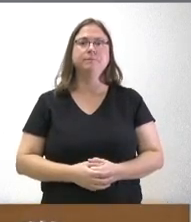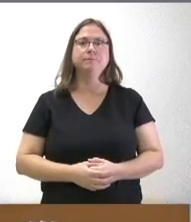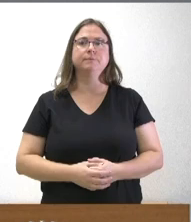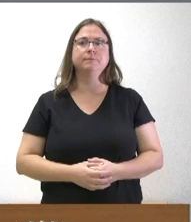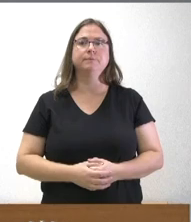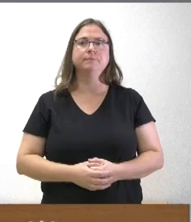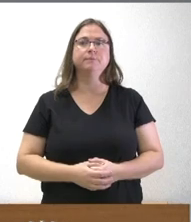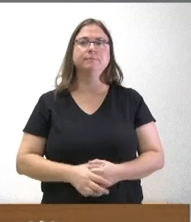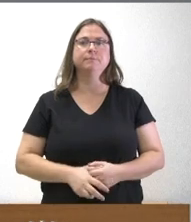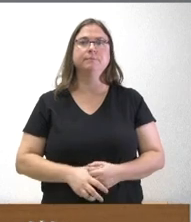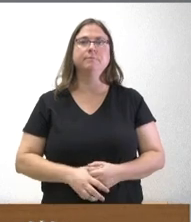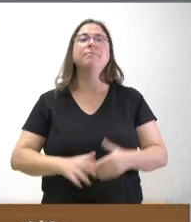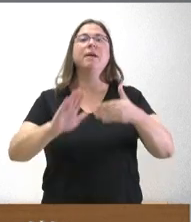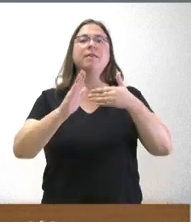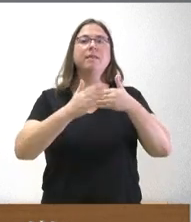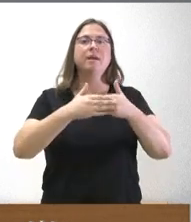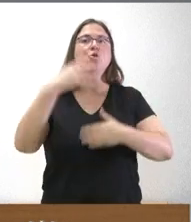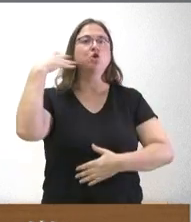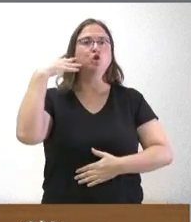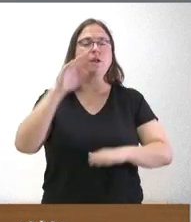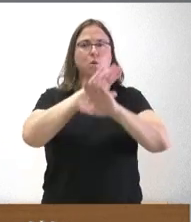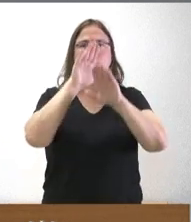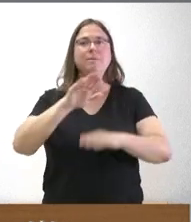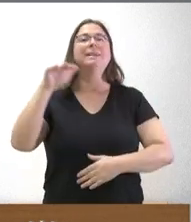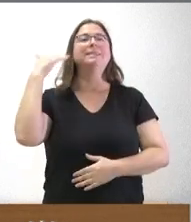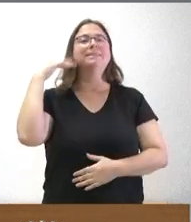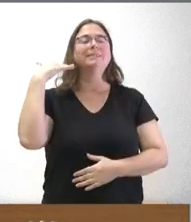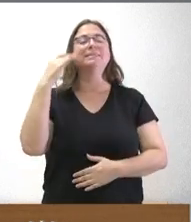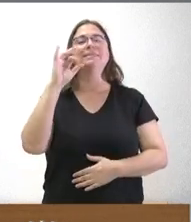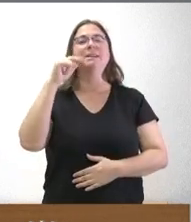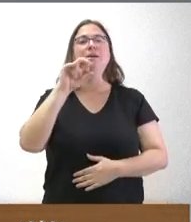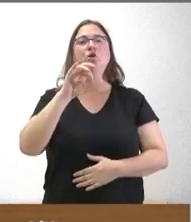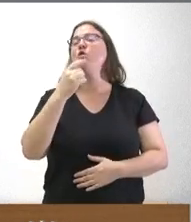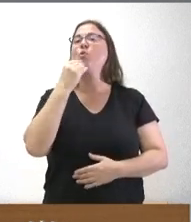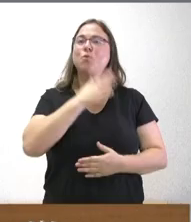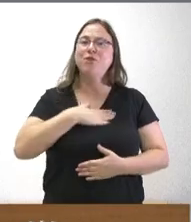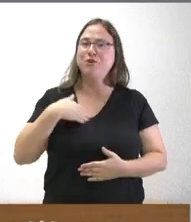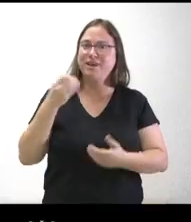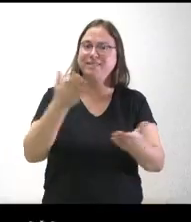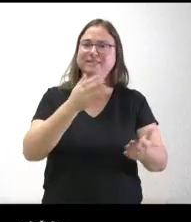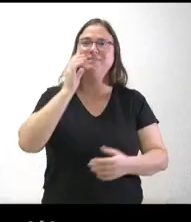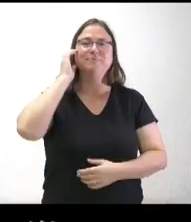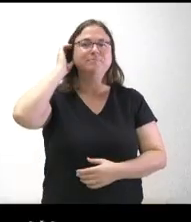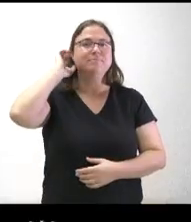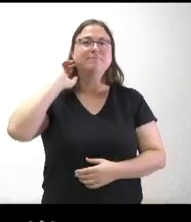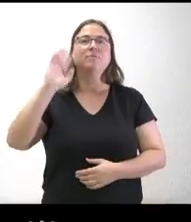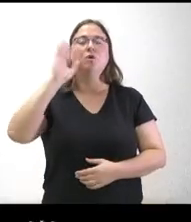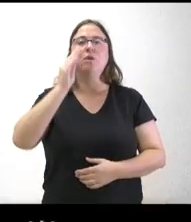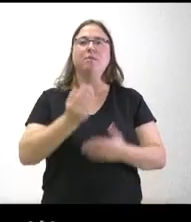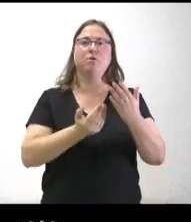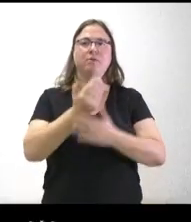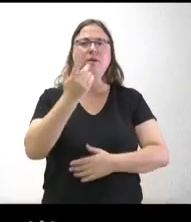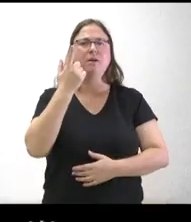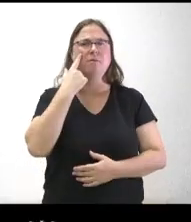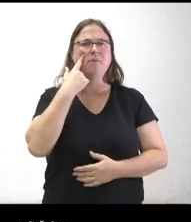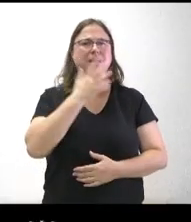Pues cerramos en Soria con Sergio García de Soria Noticias cuando quieras Sergio Hola, muy buenas Mira,